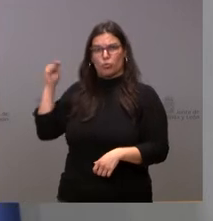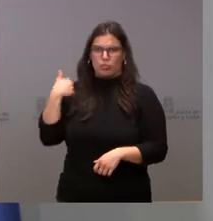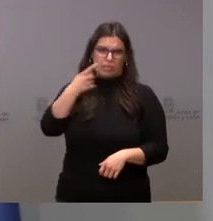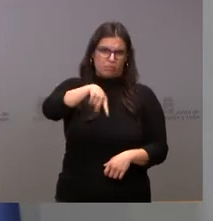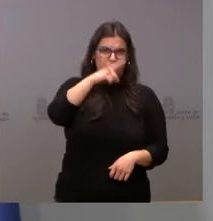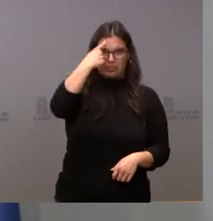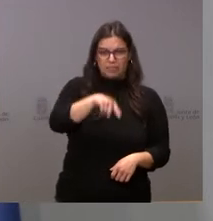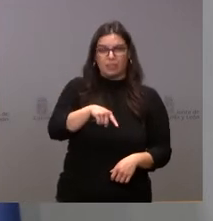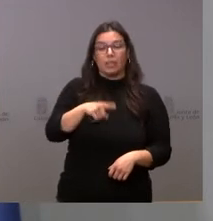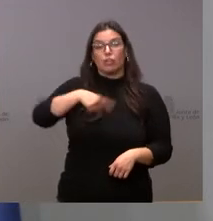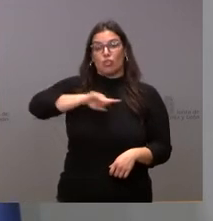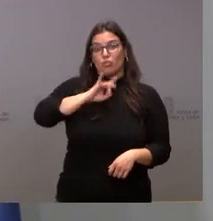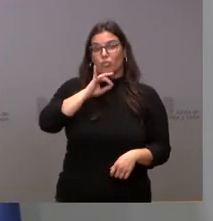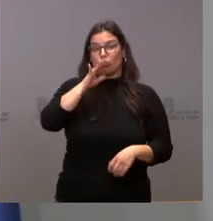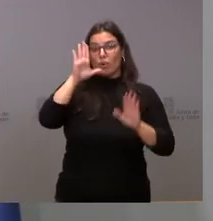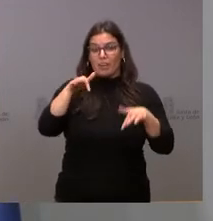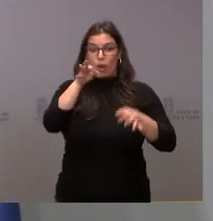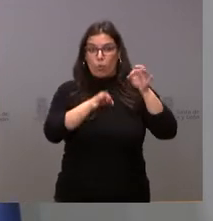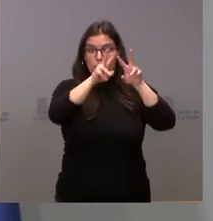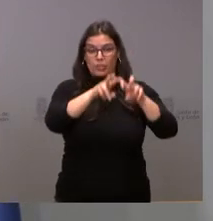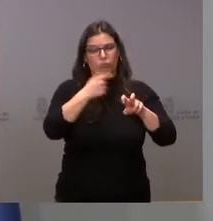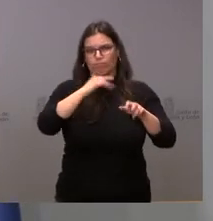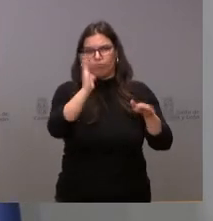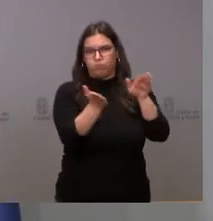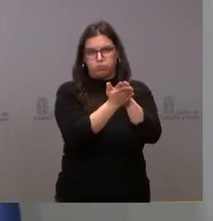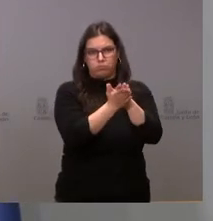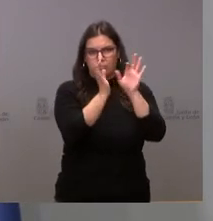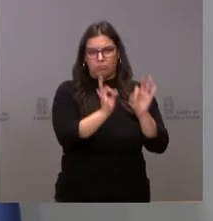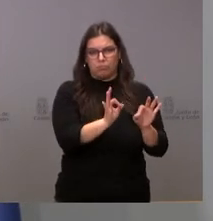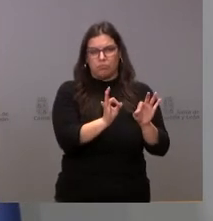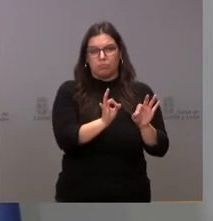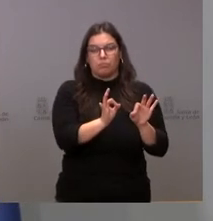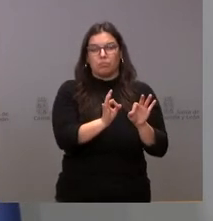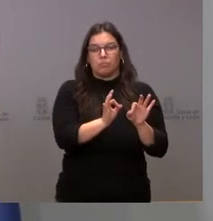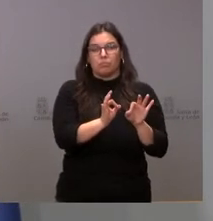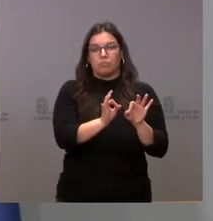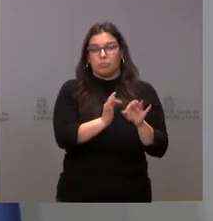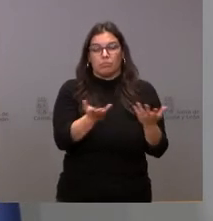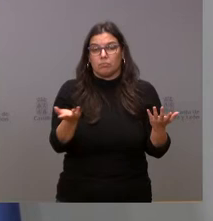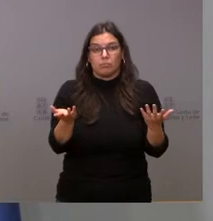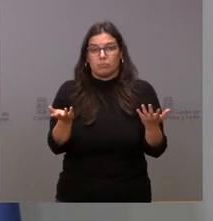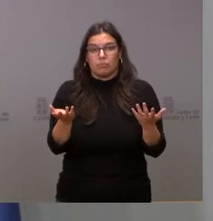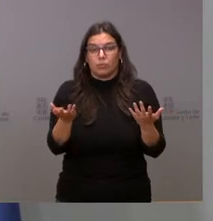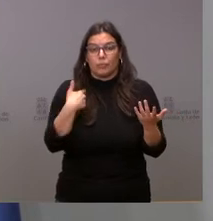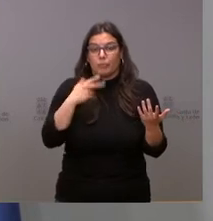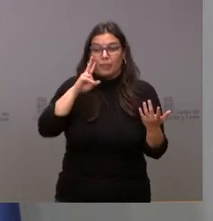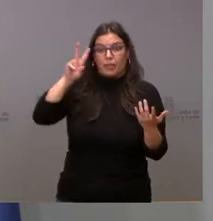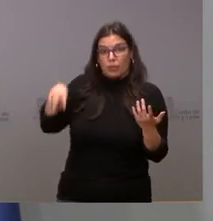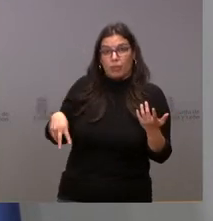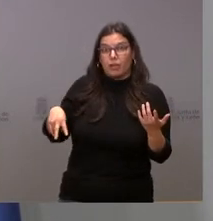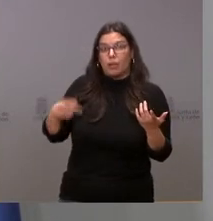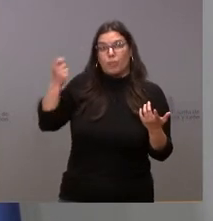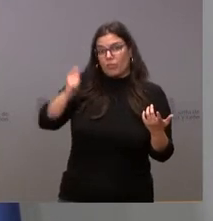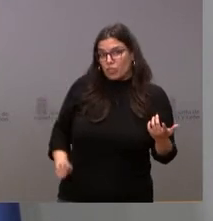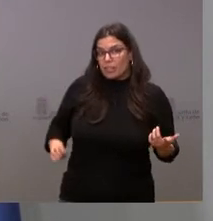asunto y nos congratulamos por el archivo de estas diligencias y, por tanto, reconocimiento a todos los